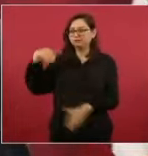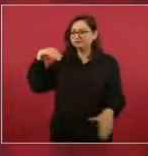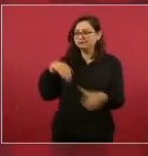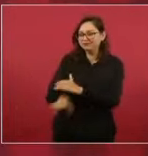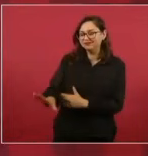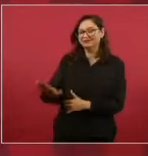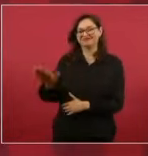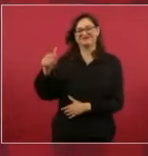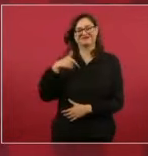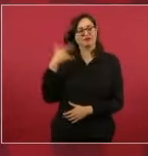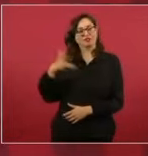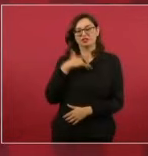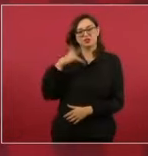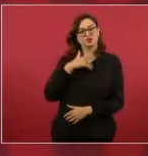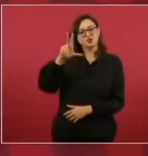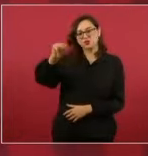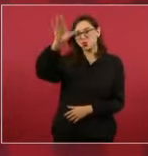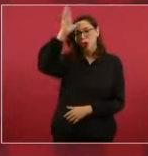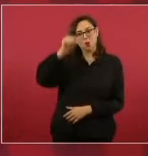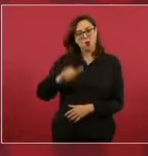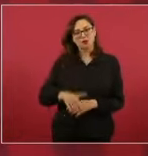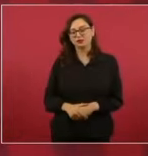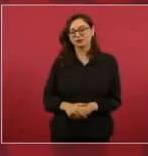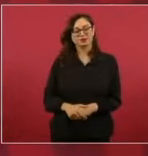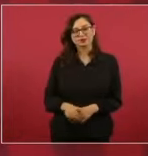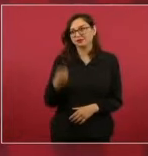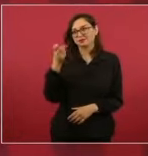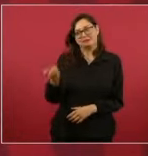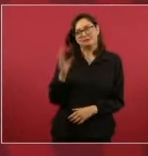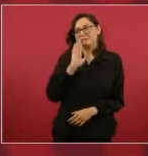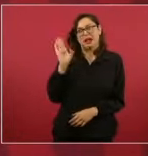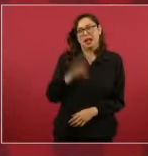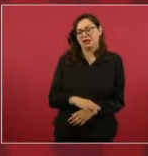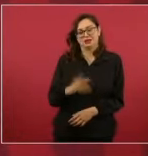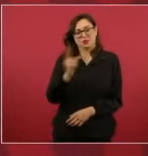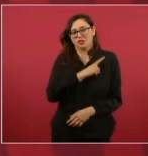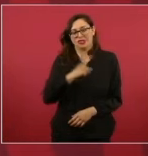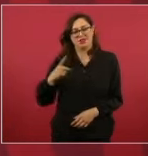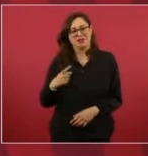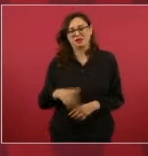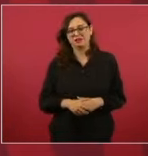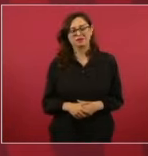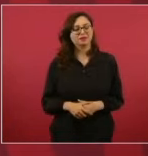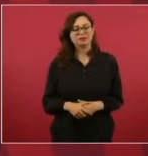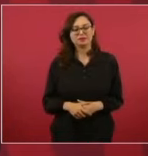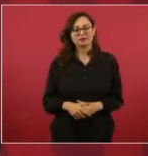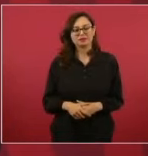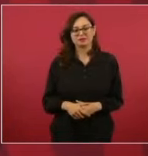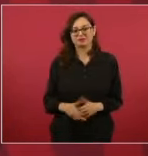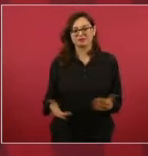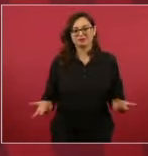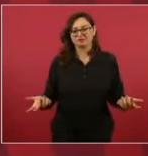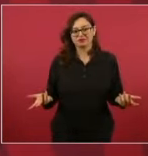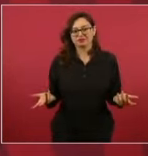es indigno, porque no se puede